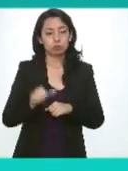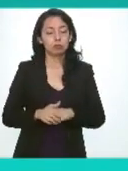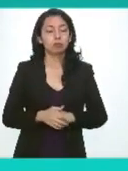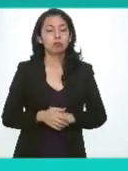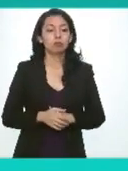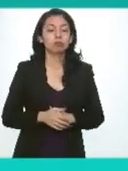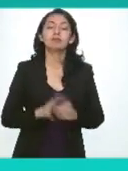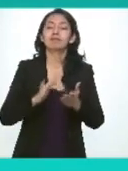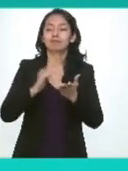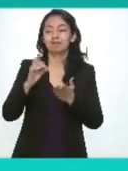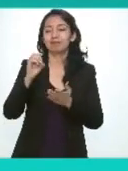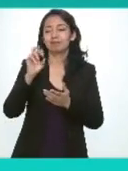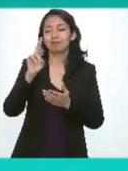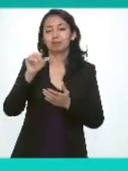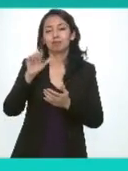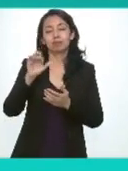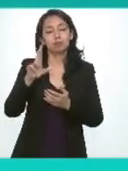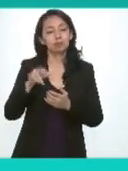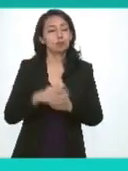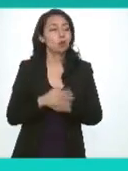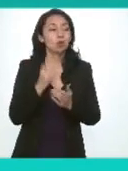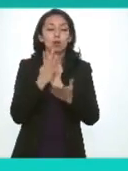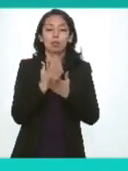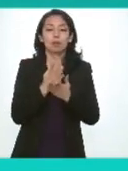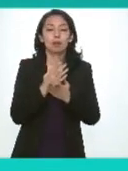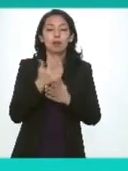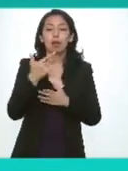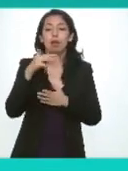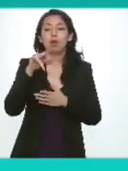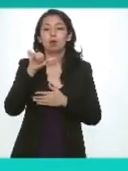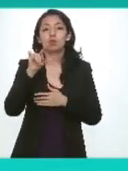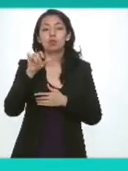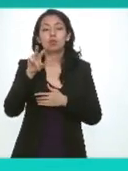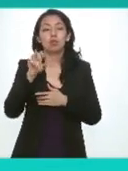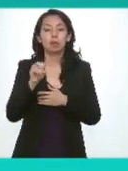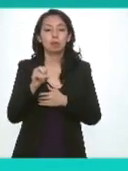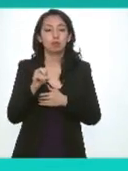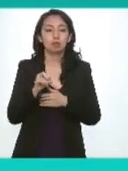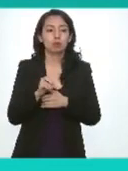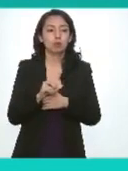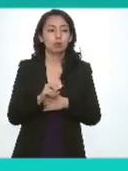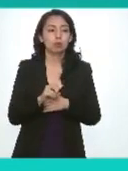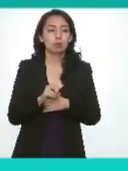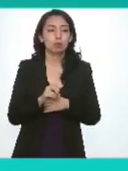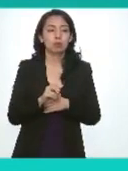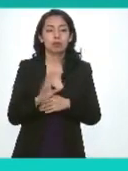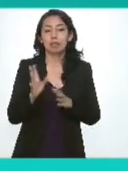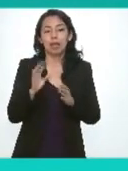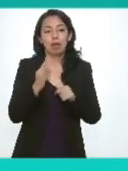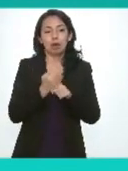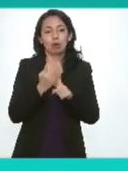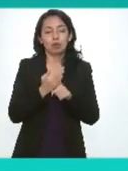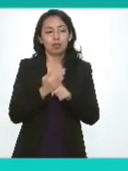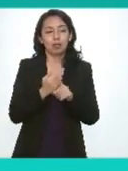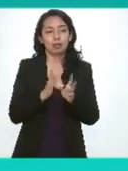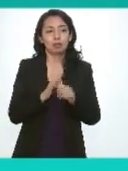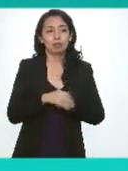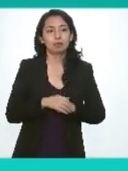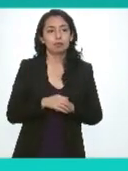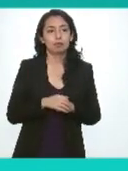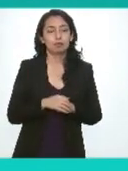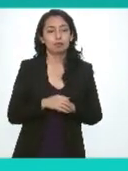gracias Oscar no pues simplemente decirle a Gustavo este digo prácticamente estamos ya llegando al cierre de